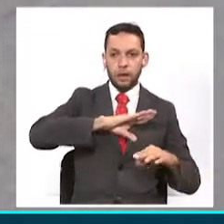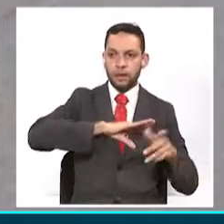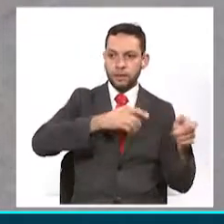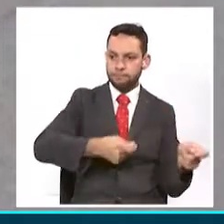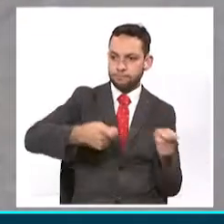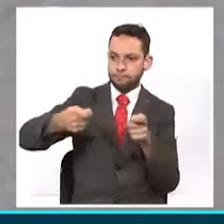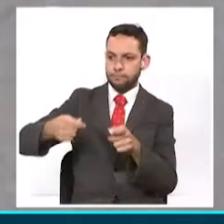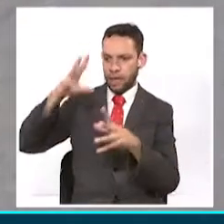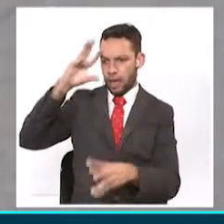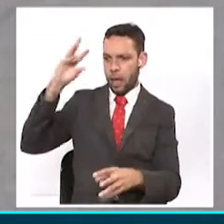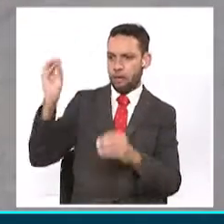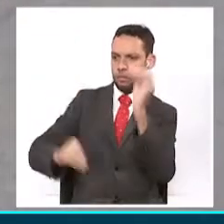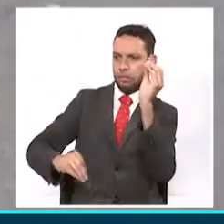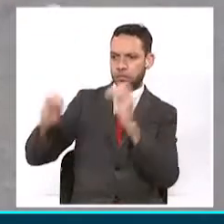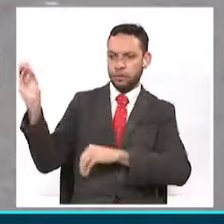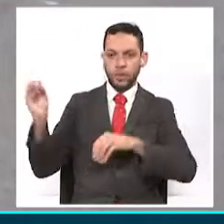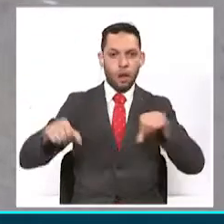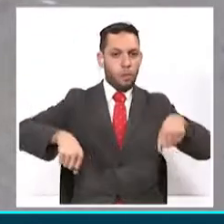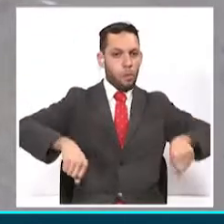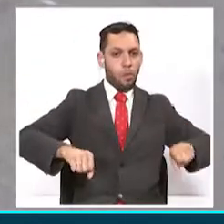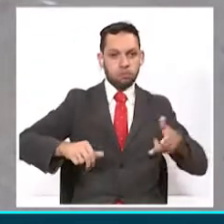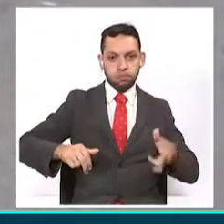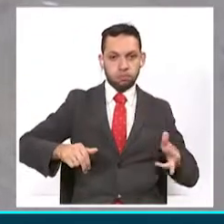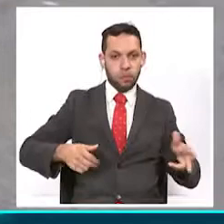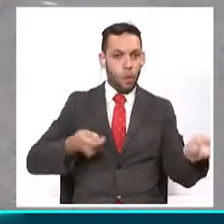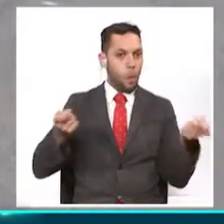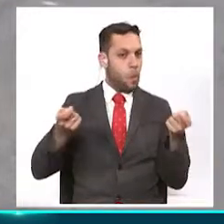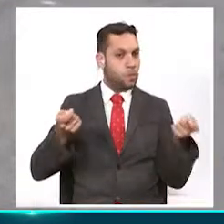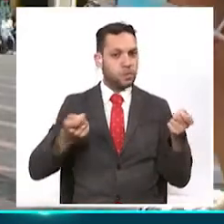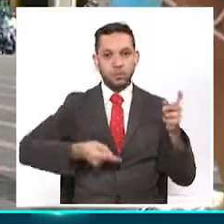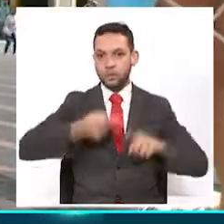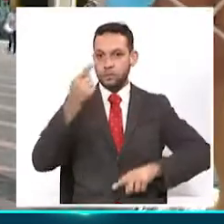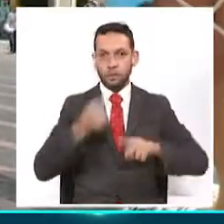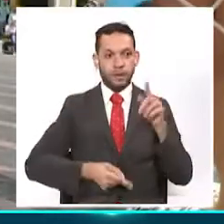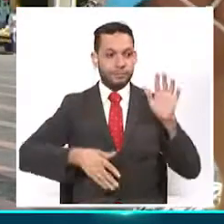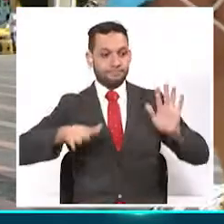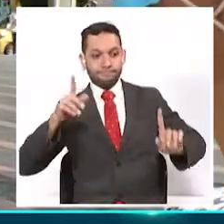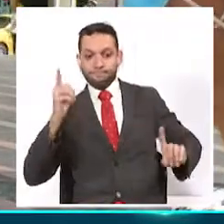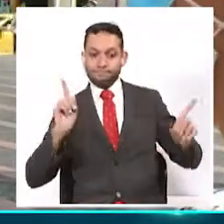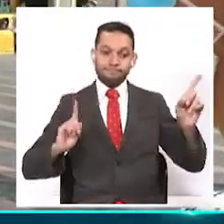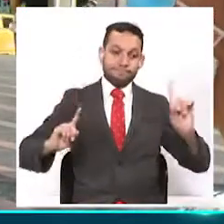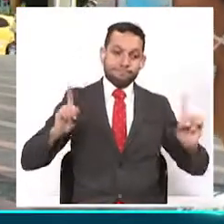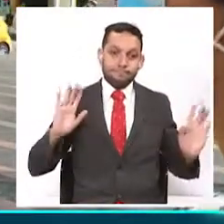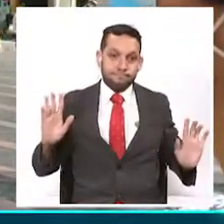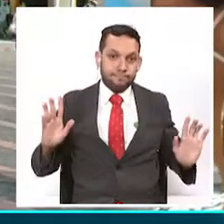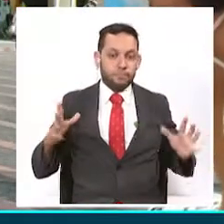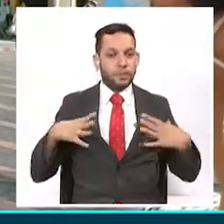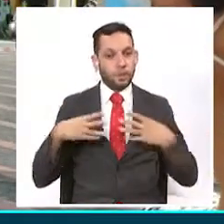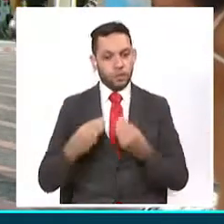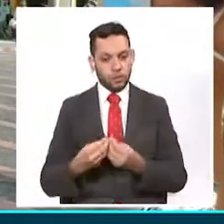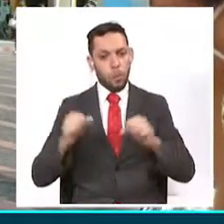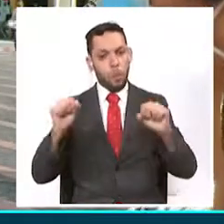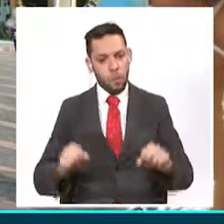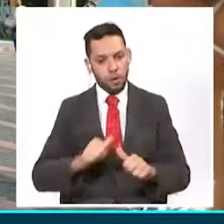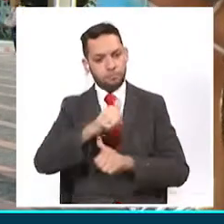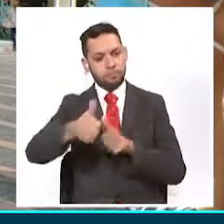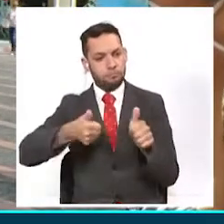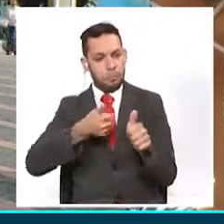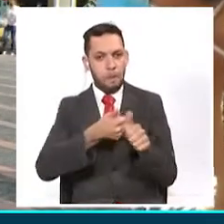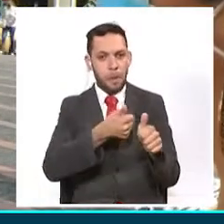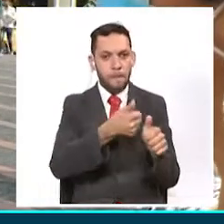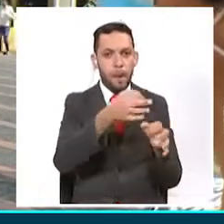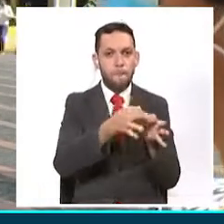convenios, los uniformados no pueden ejercer control en las localidades. Igualmente, pues, nosotros podemos acompañar en estos